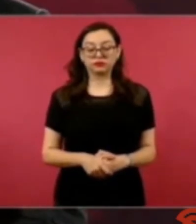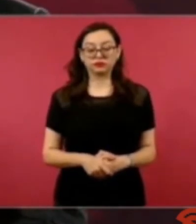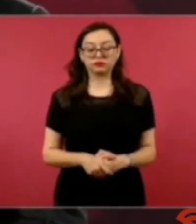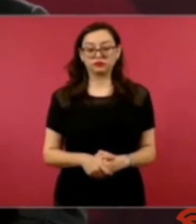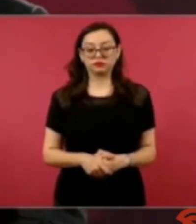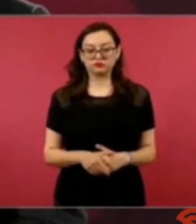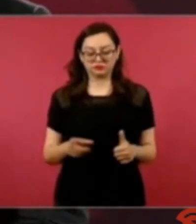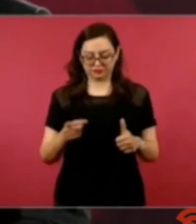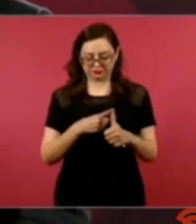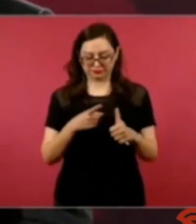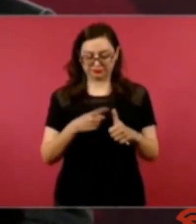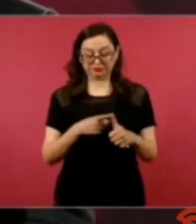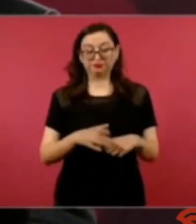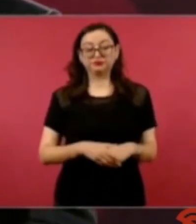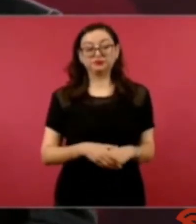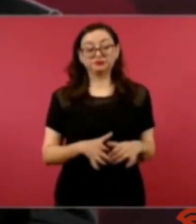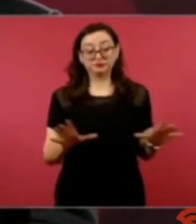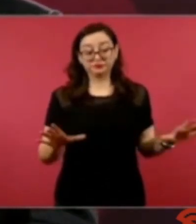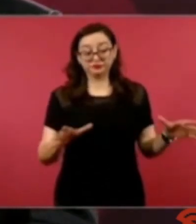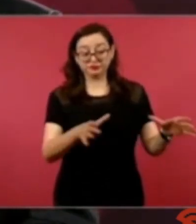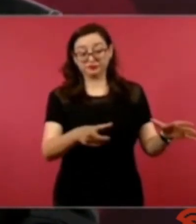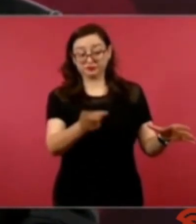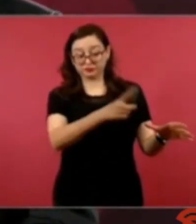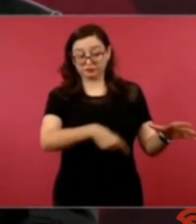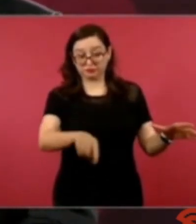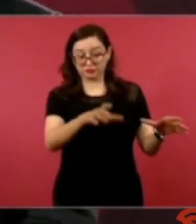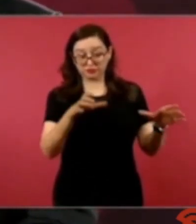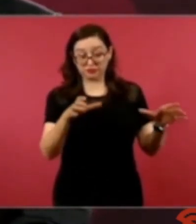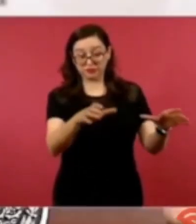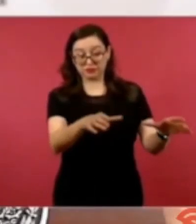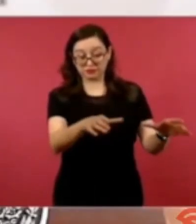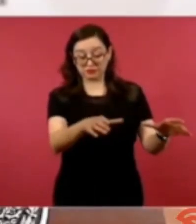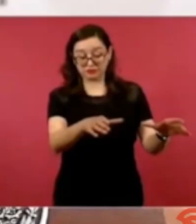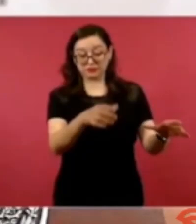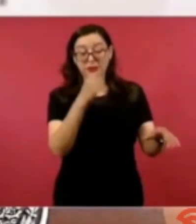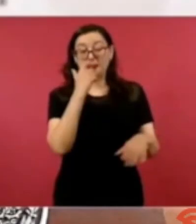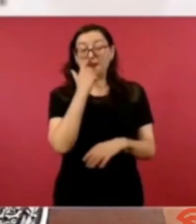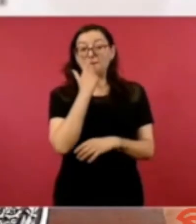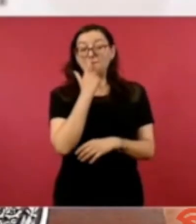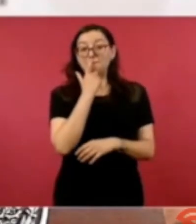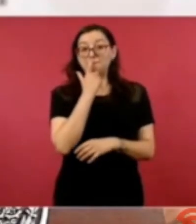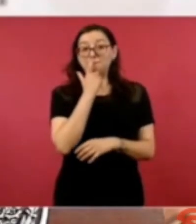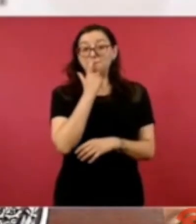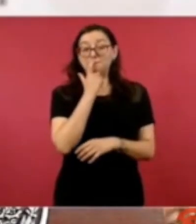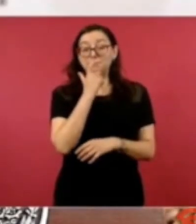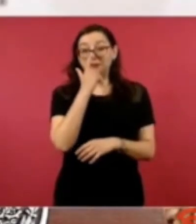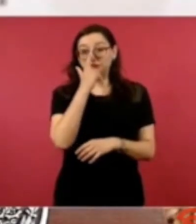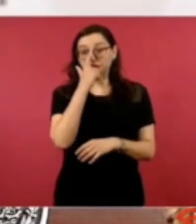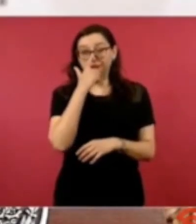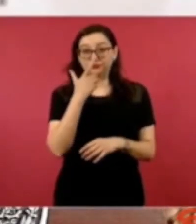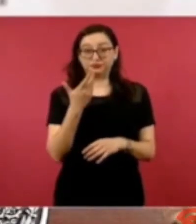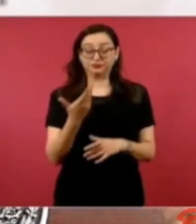serena tranquila de lo que sucedió